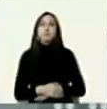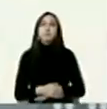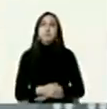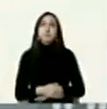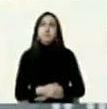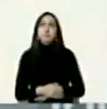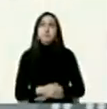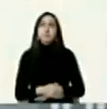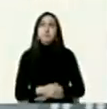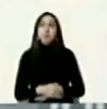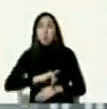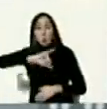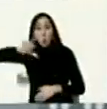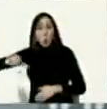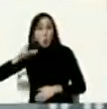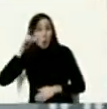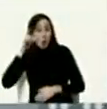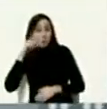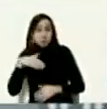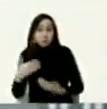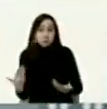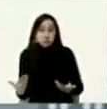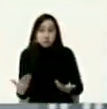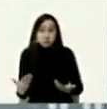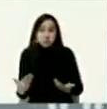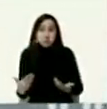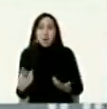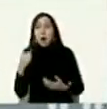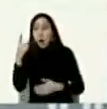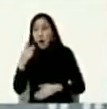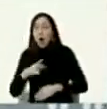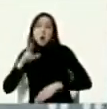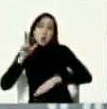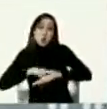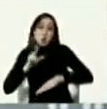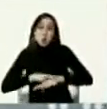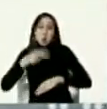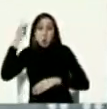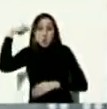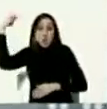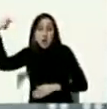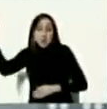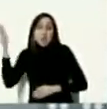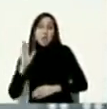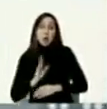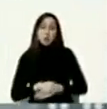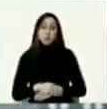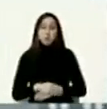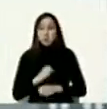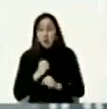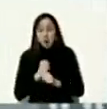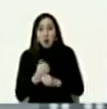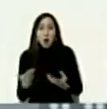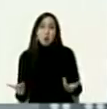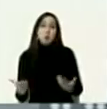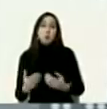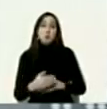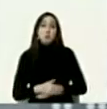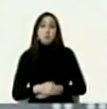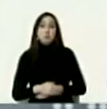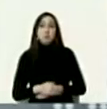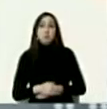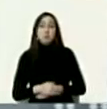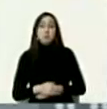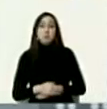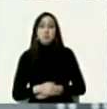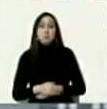Jorge Rodríguez estaba en el psiquiátrico como doctor pasaba consulta